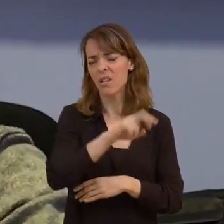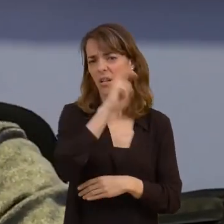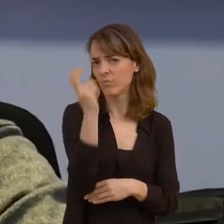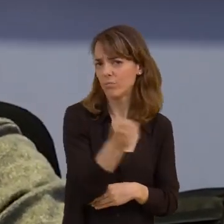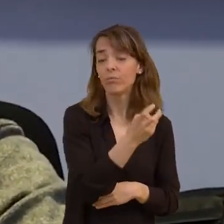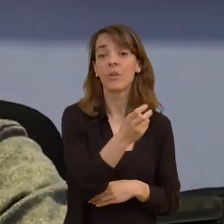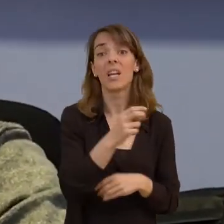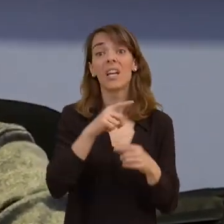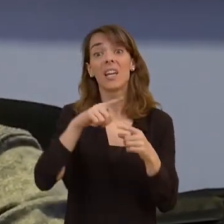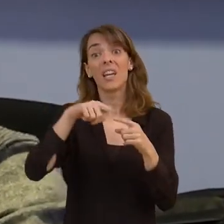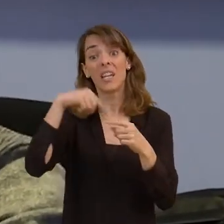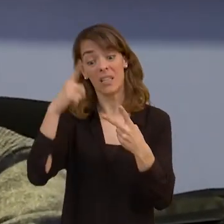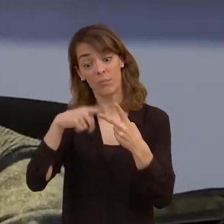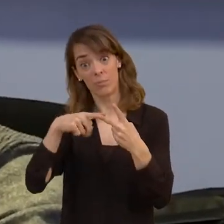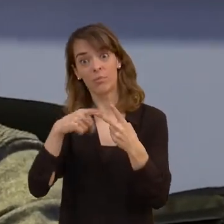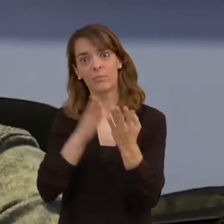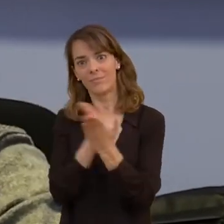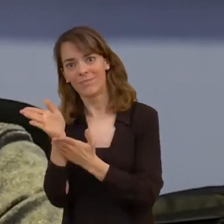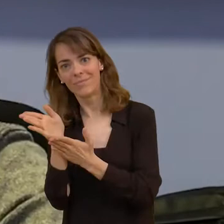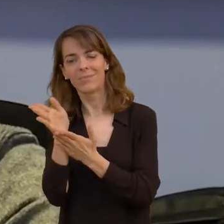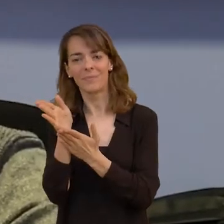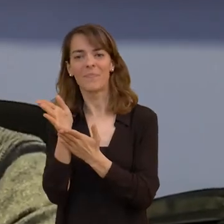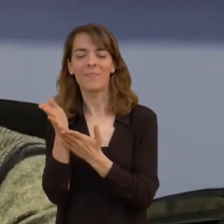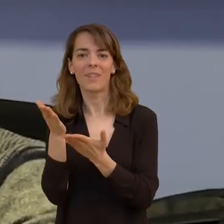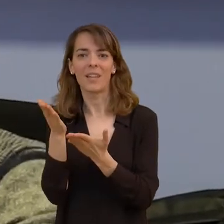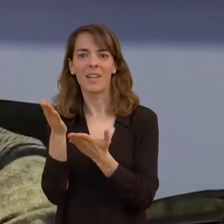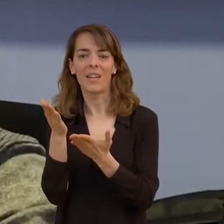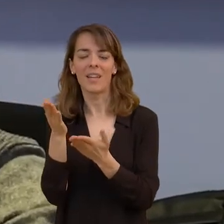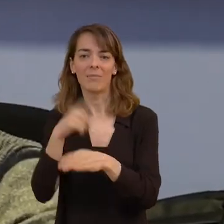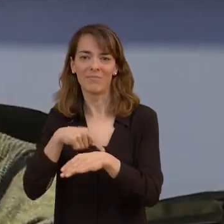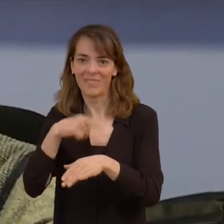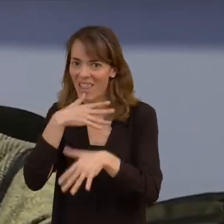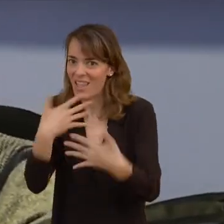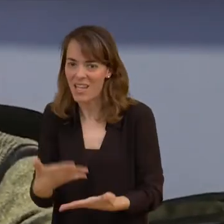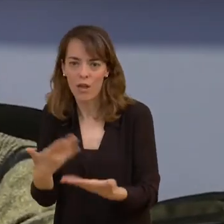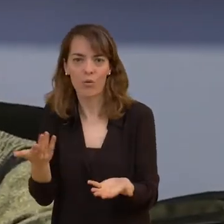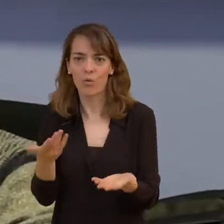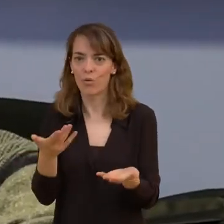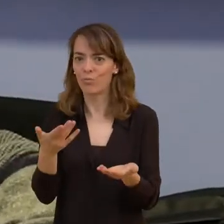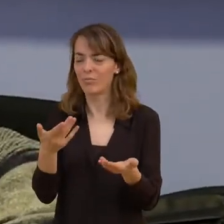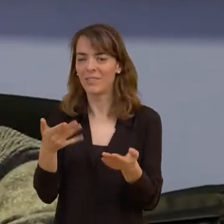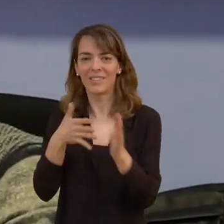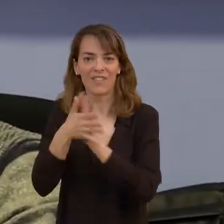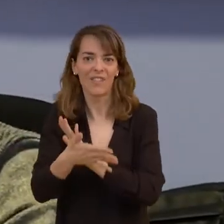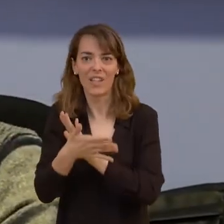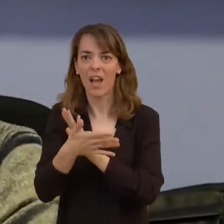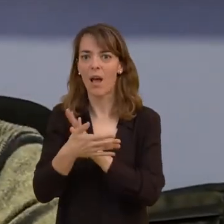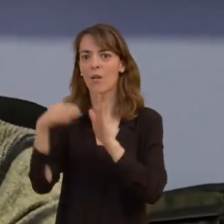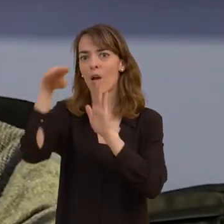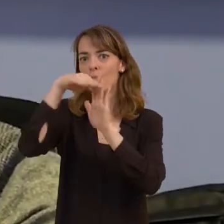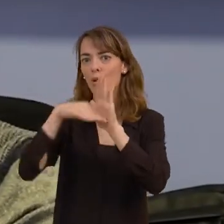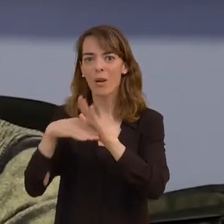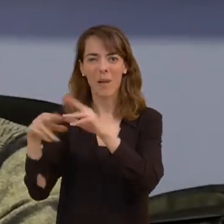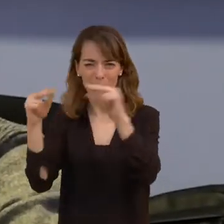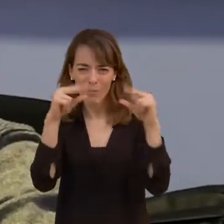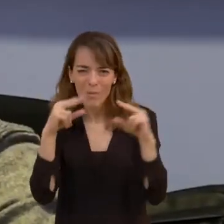Y luego su modalidad en directo, que es un poquito la más complicada y que abarca todo tipo de eventos, pues desde magazines por ejemplo hasta